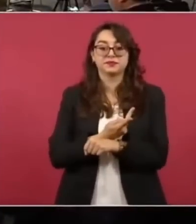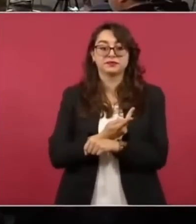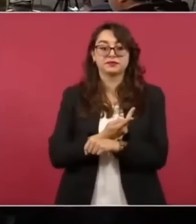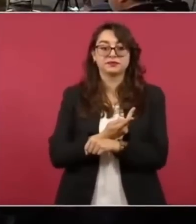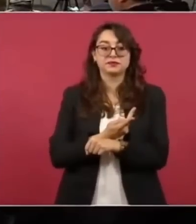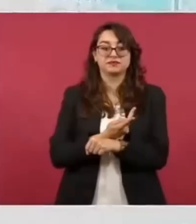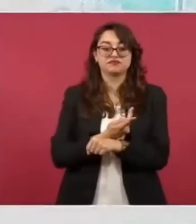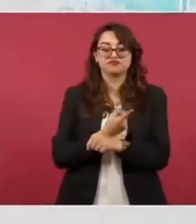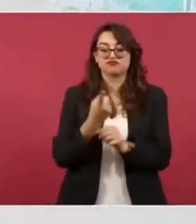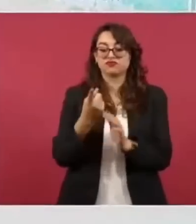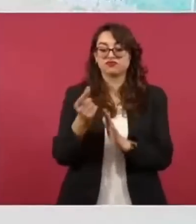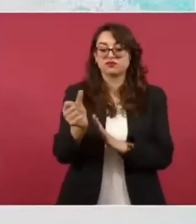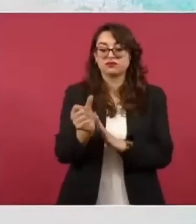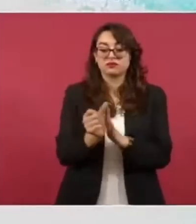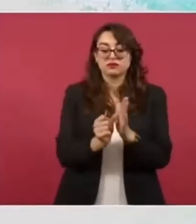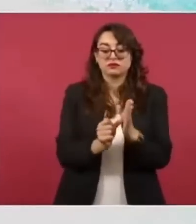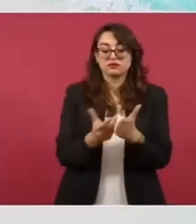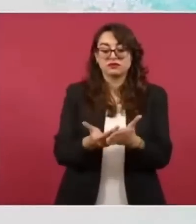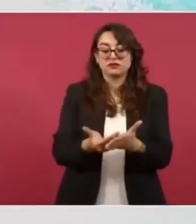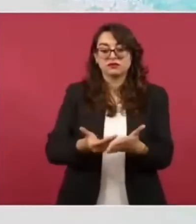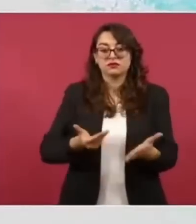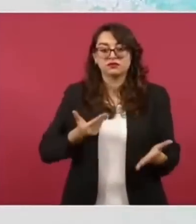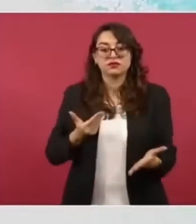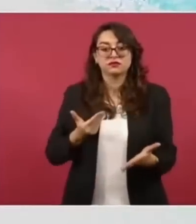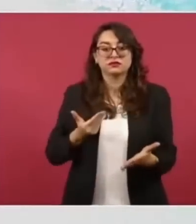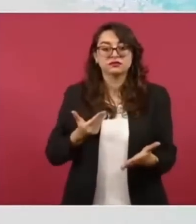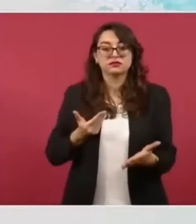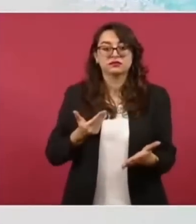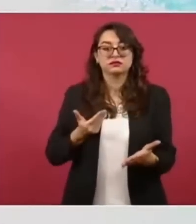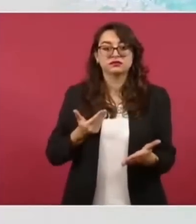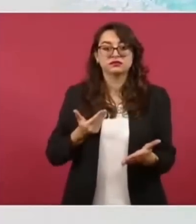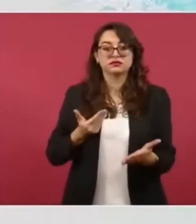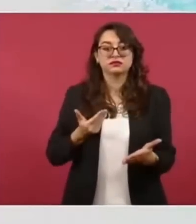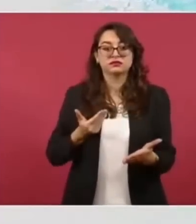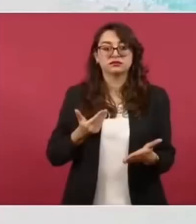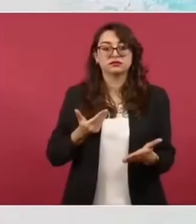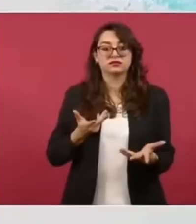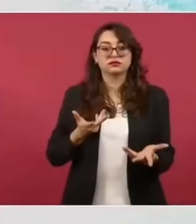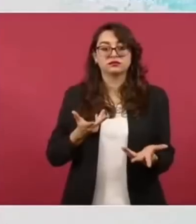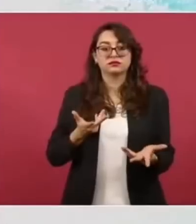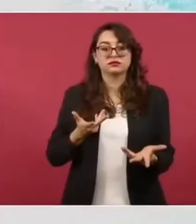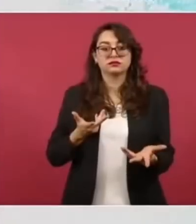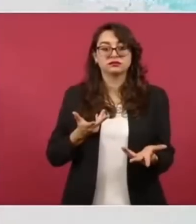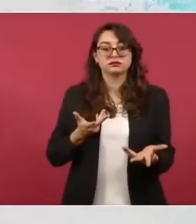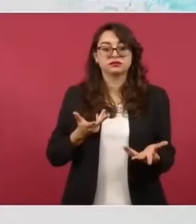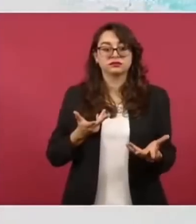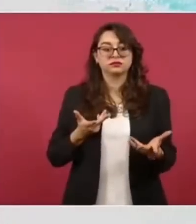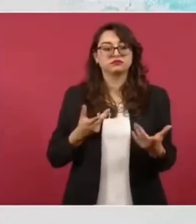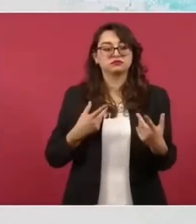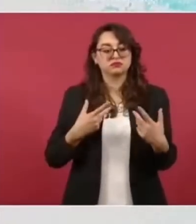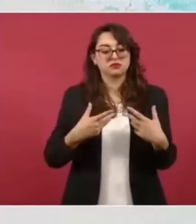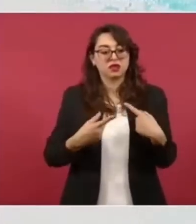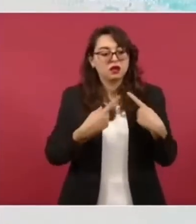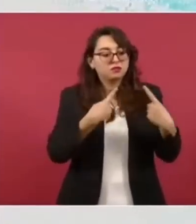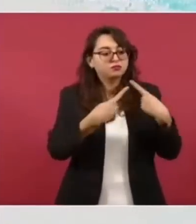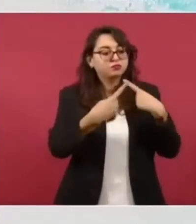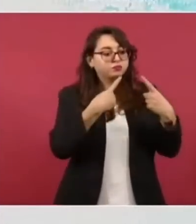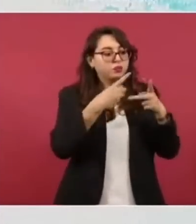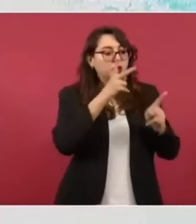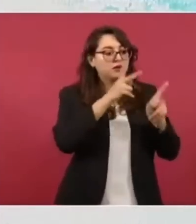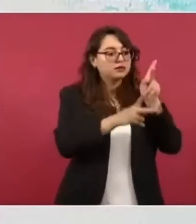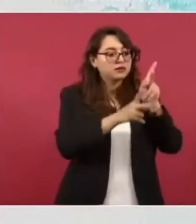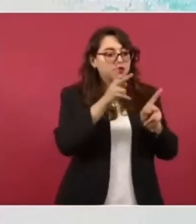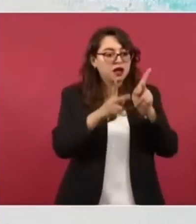como un mes o dos meses antes se invitó a un grupo de empresarios que platico con ellos periódicamente